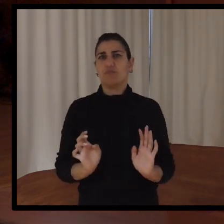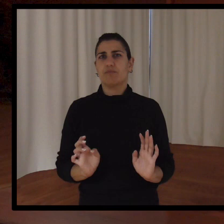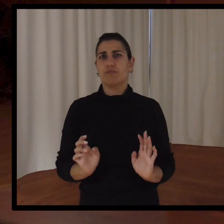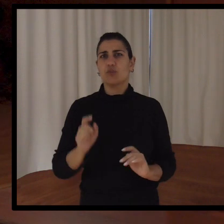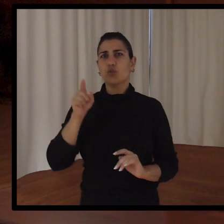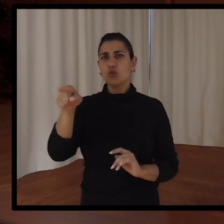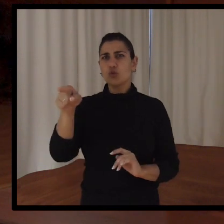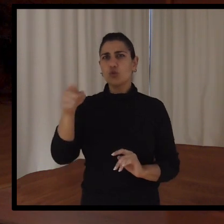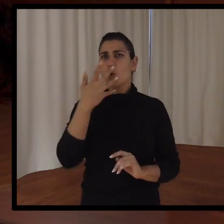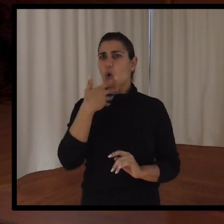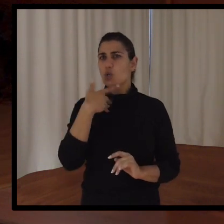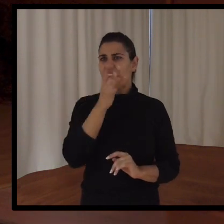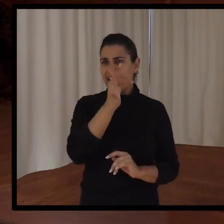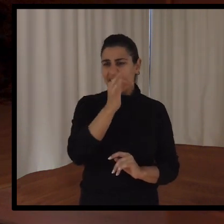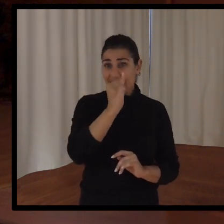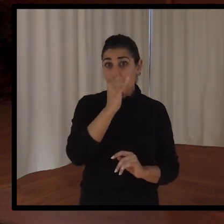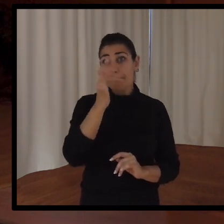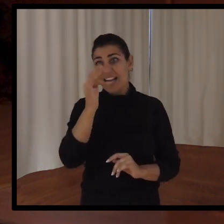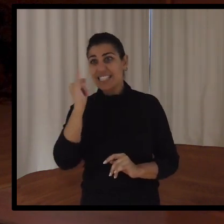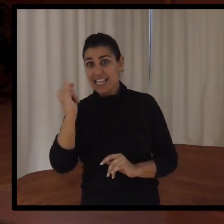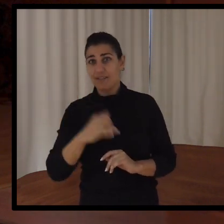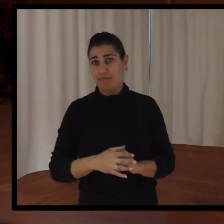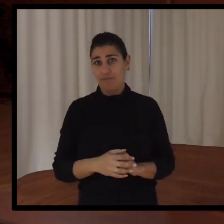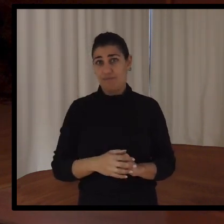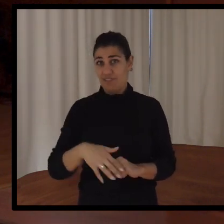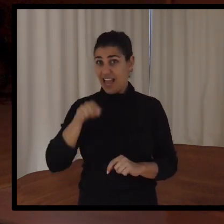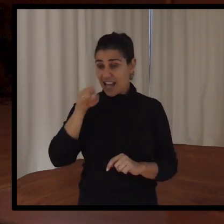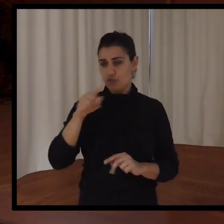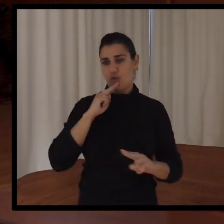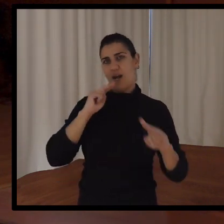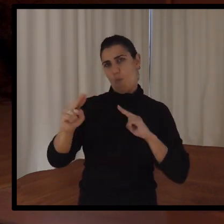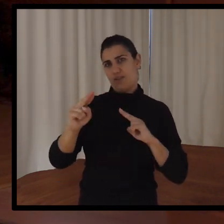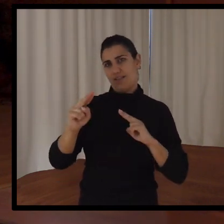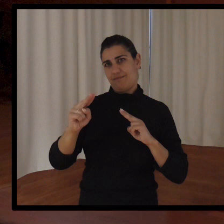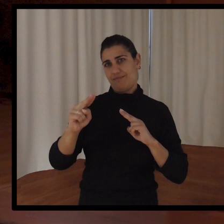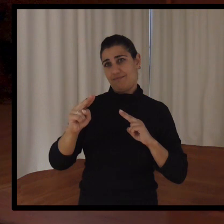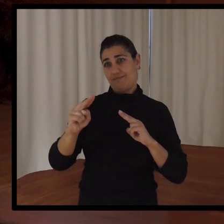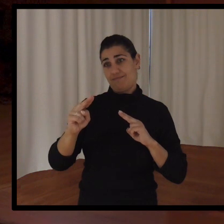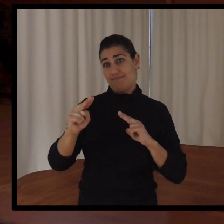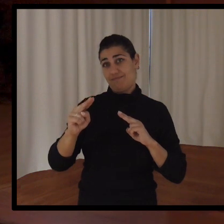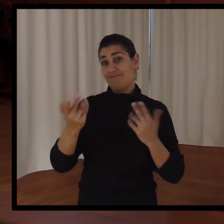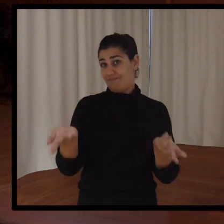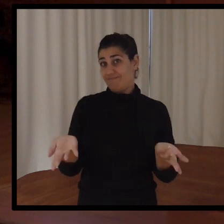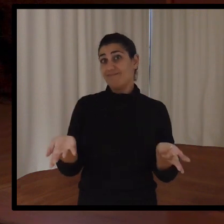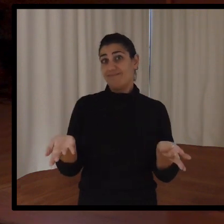¿Tú conocías el IMAGINE? Vale. Entonces, esa puede ser una de las respuestas a tu pregunta. Vale.